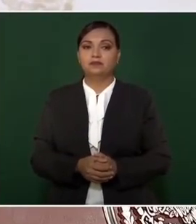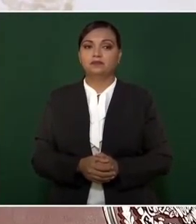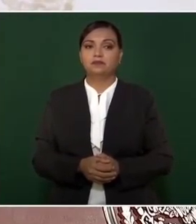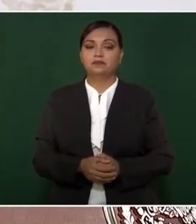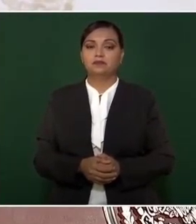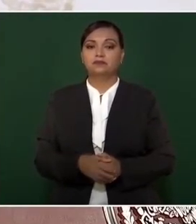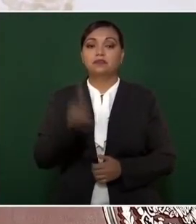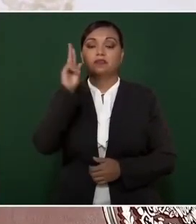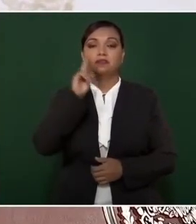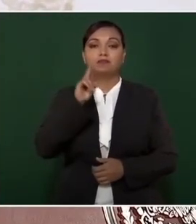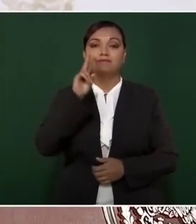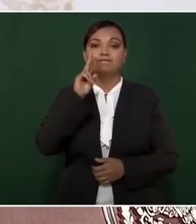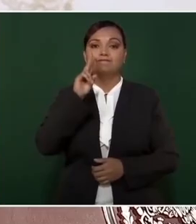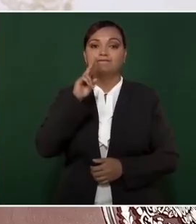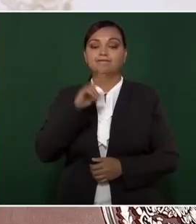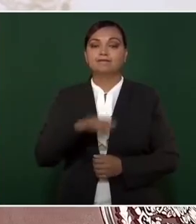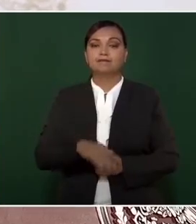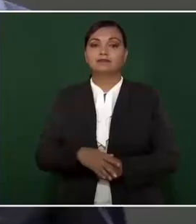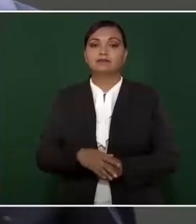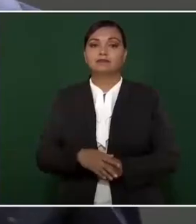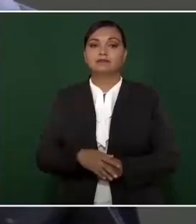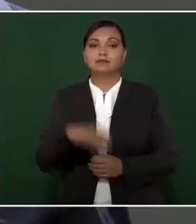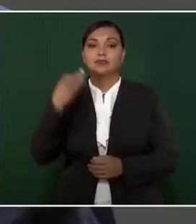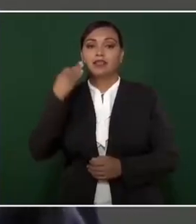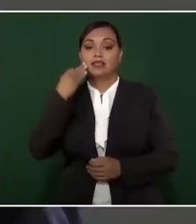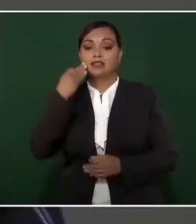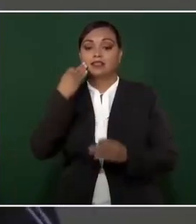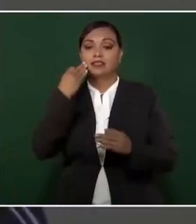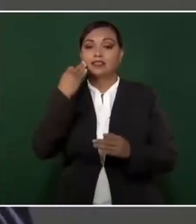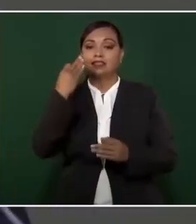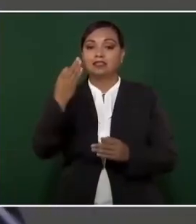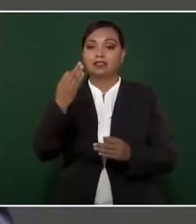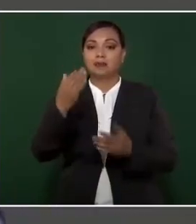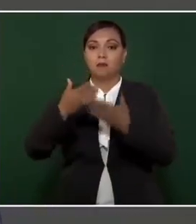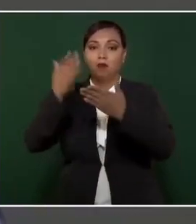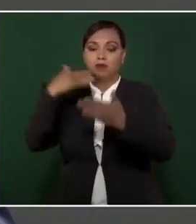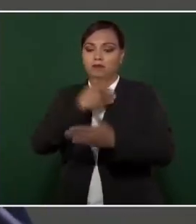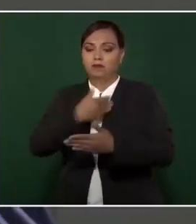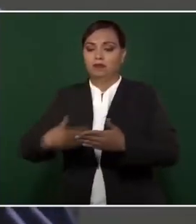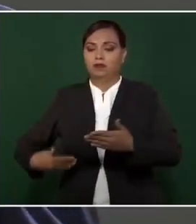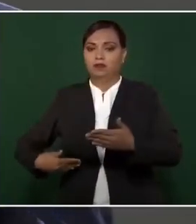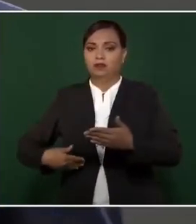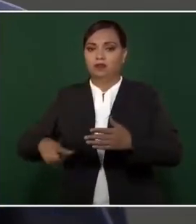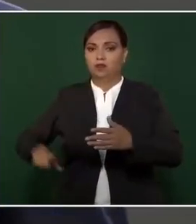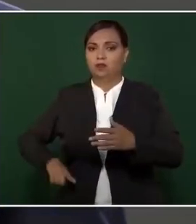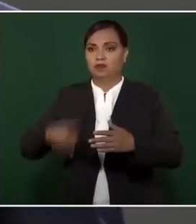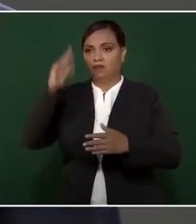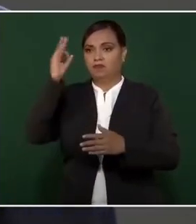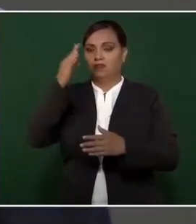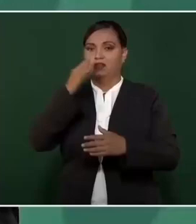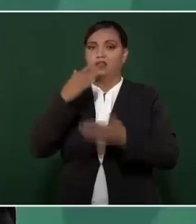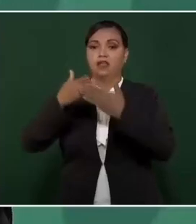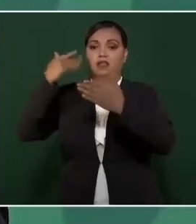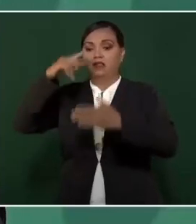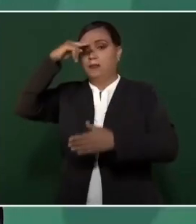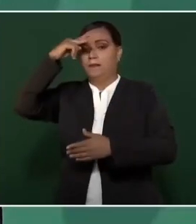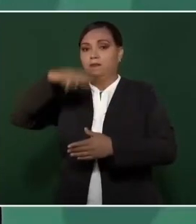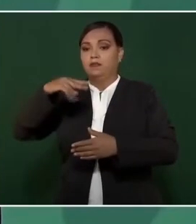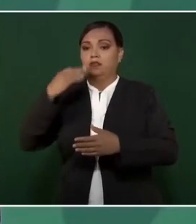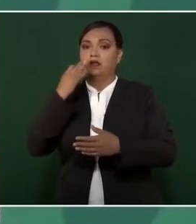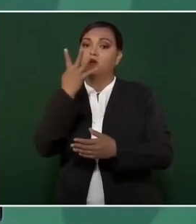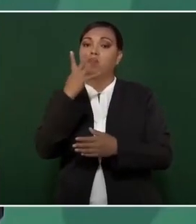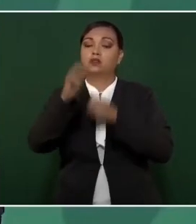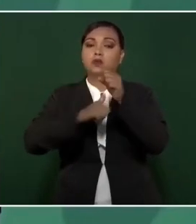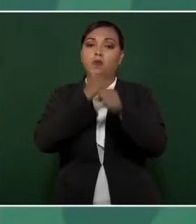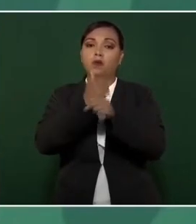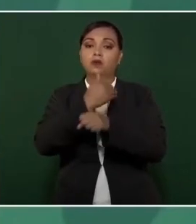Fíjense que los periodos presidenciales antes en México eran de